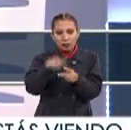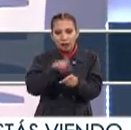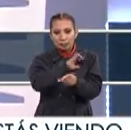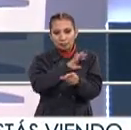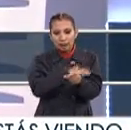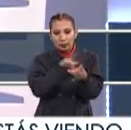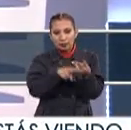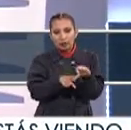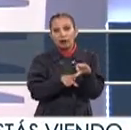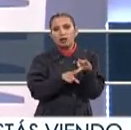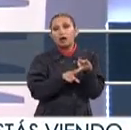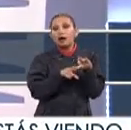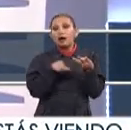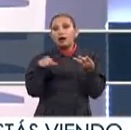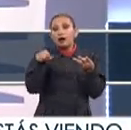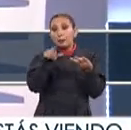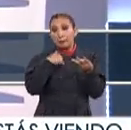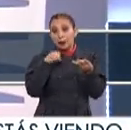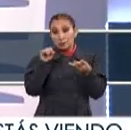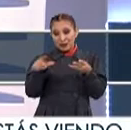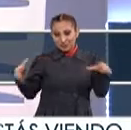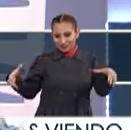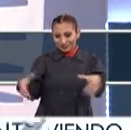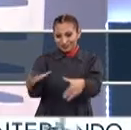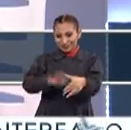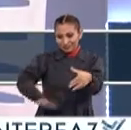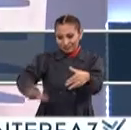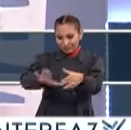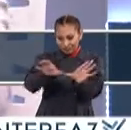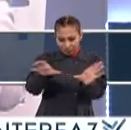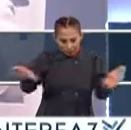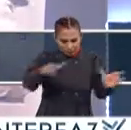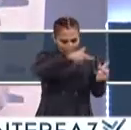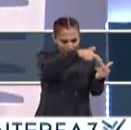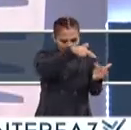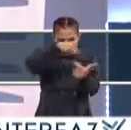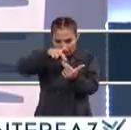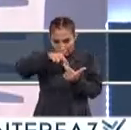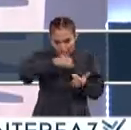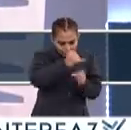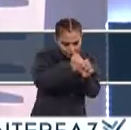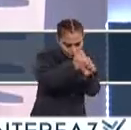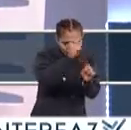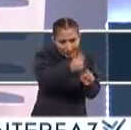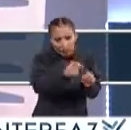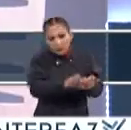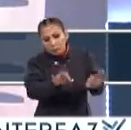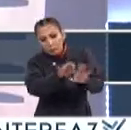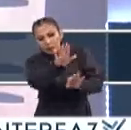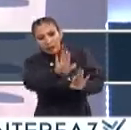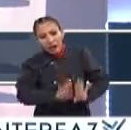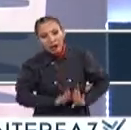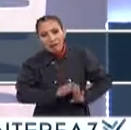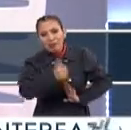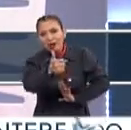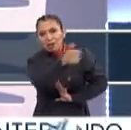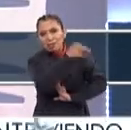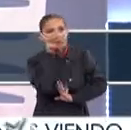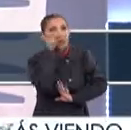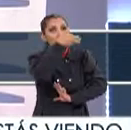España Por supuesto Pero a partir de este reparto Por regiones En donde vamos a ir estudiando Las cepas principales Y las características